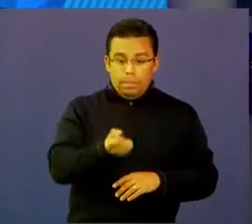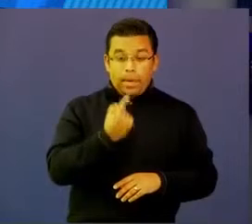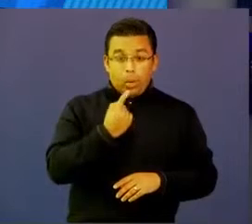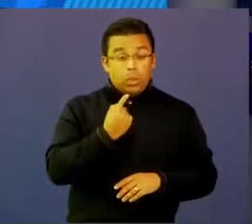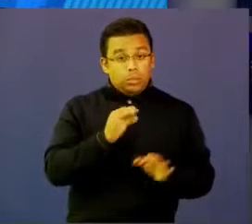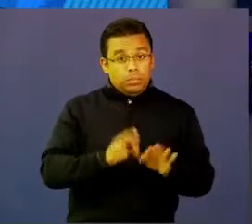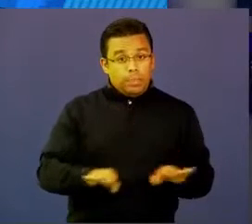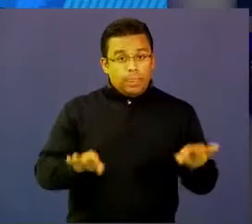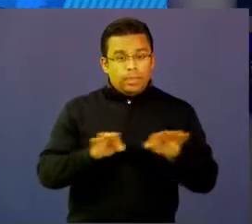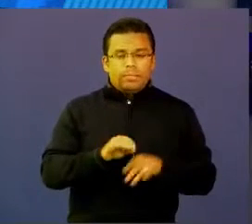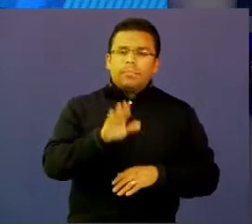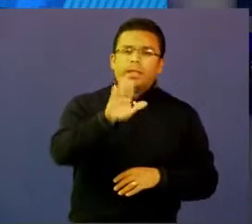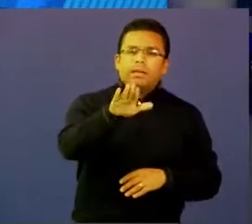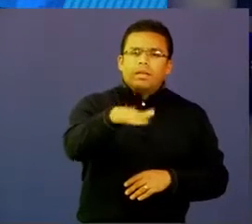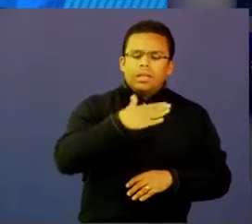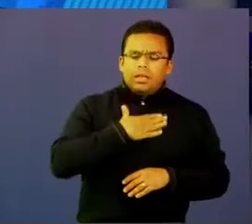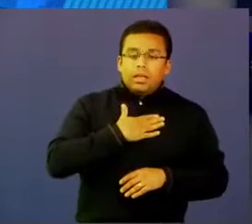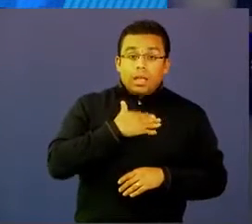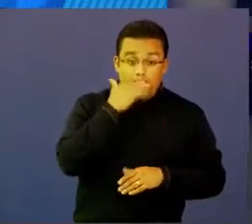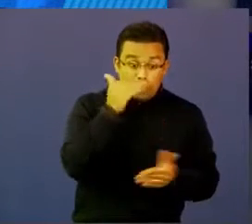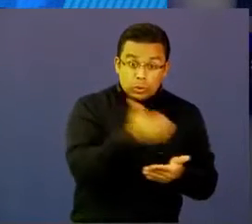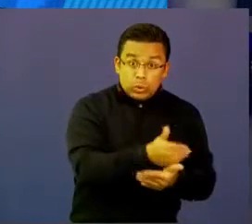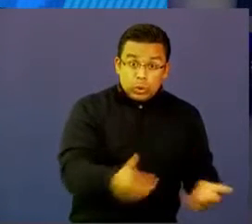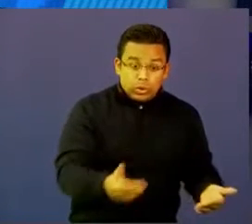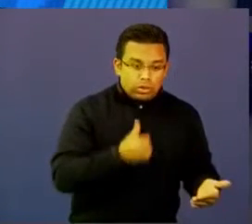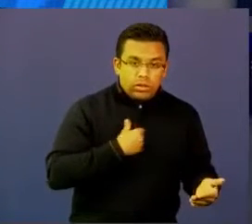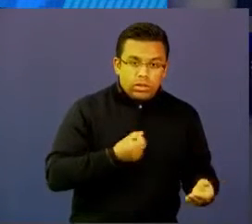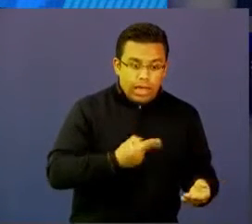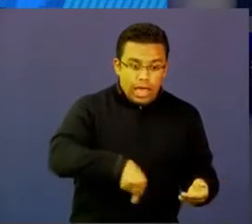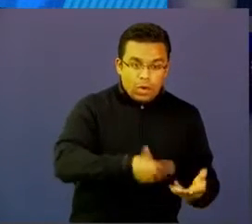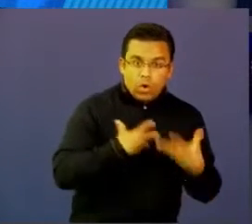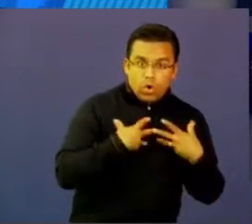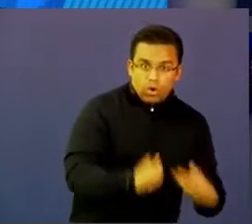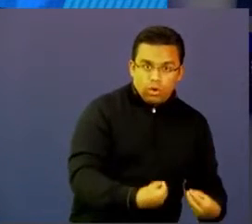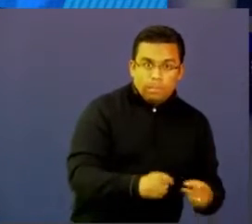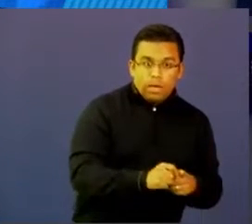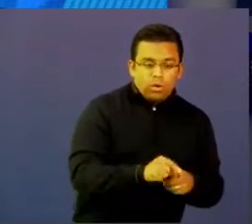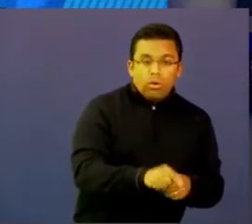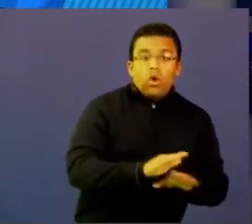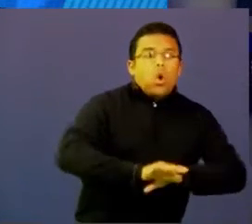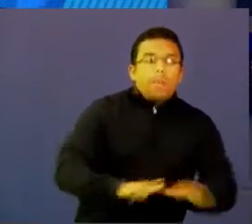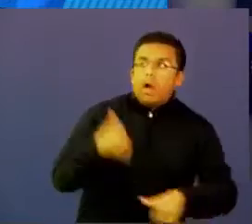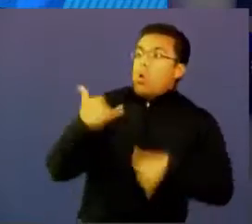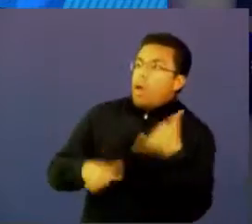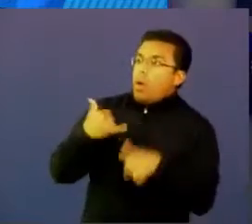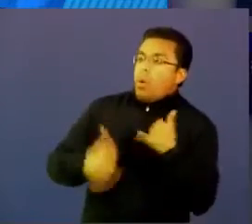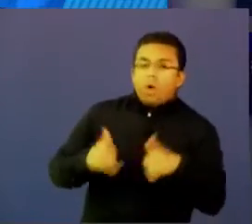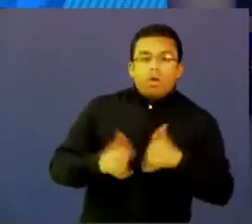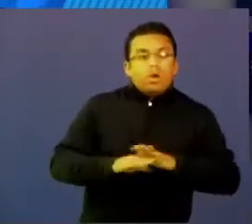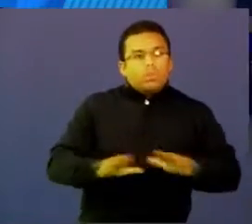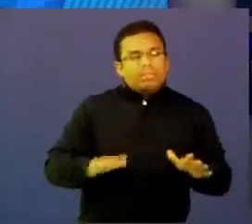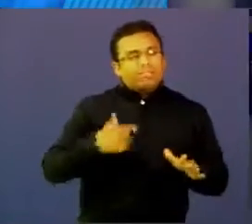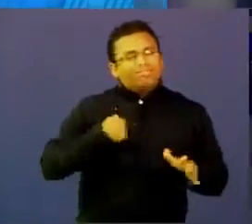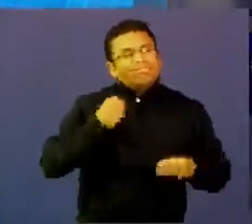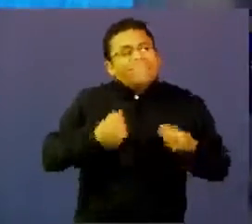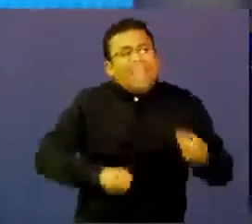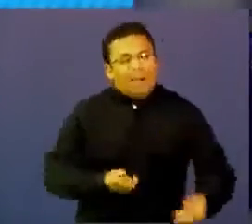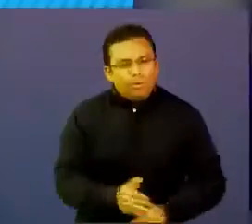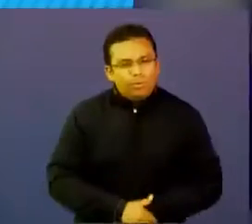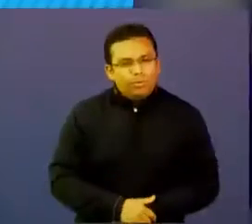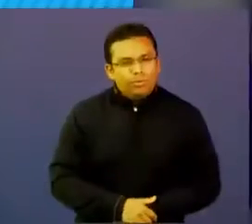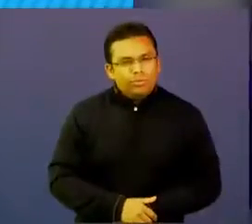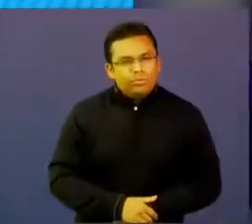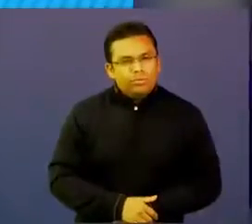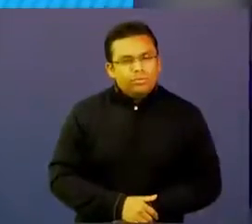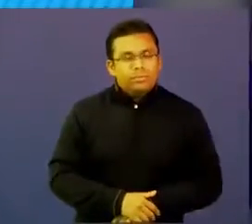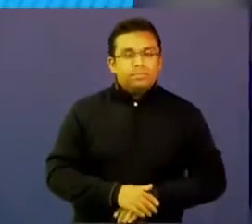quiero que mis alumnos aprendan jugando, pero me preocupa que se queden solo jugando. ¿Qué le podemos decir a Jonathan? Sí,